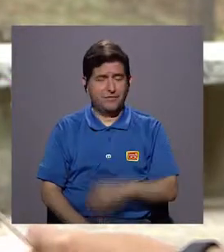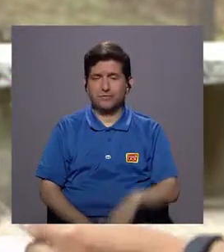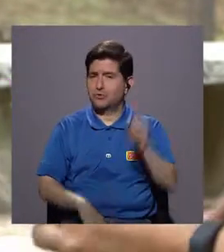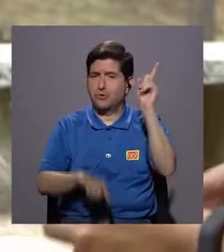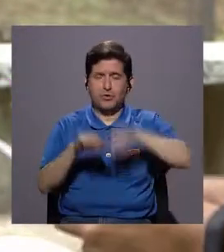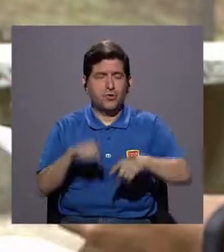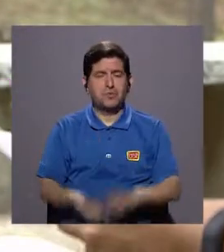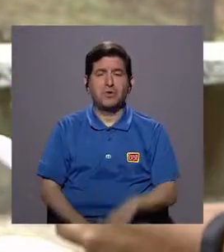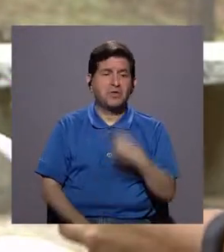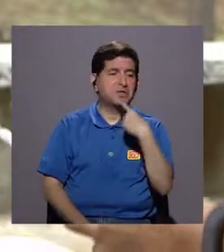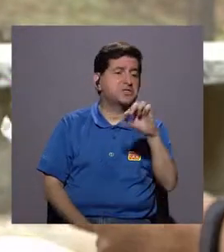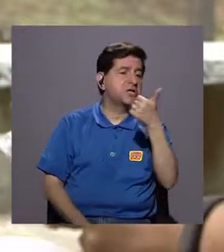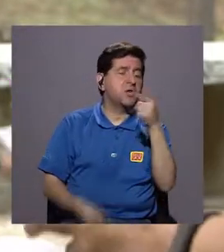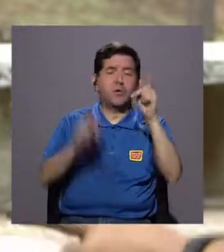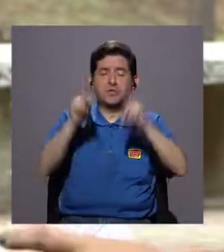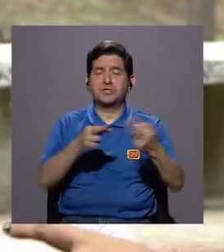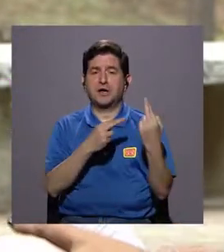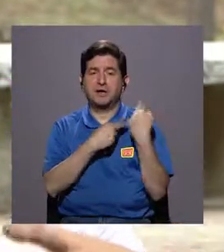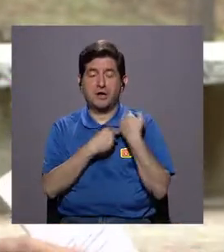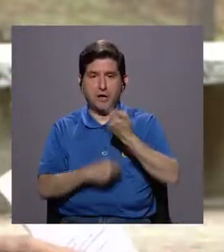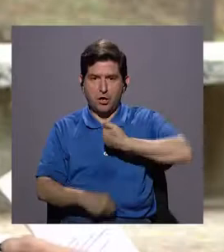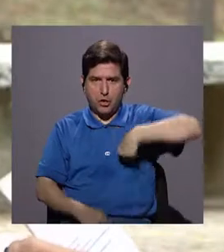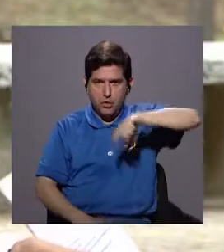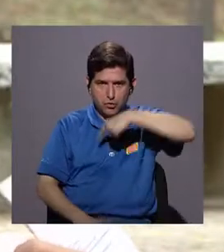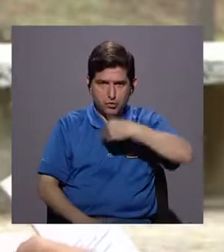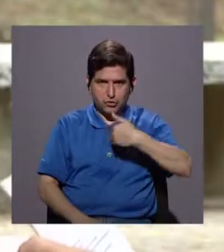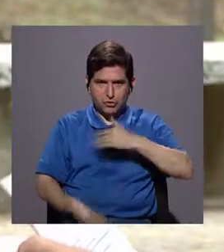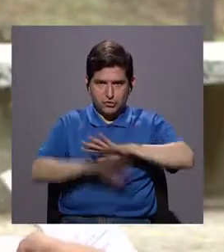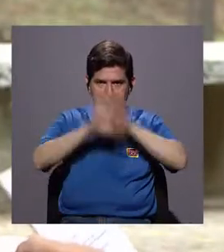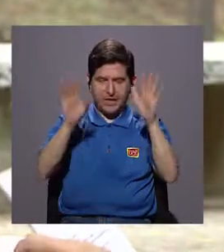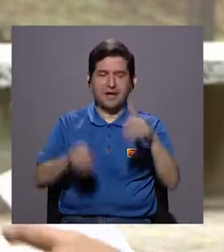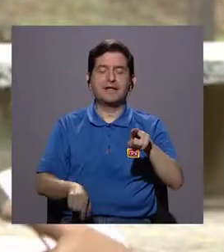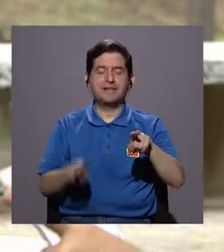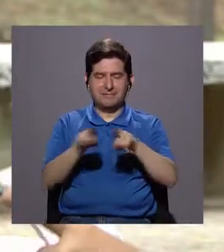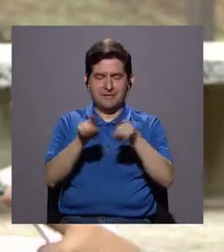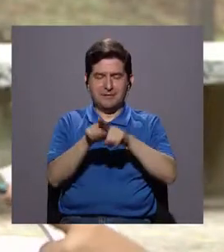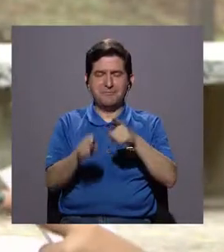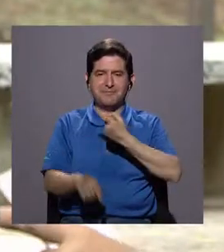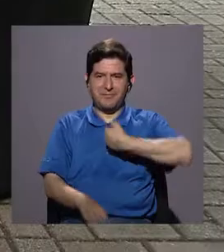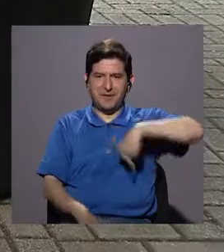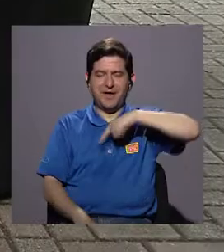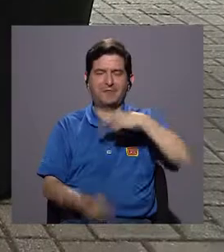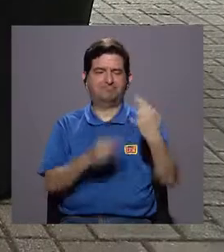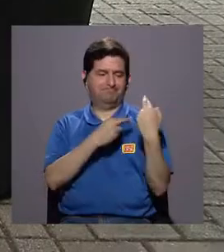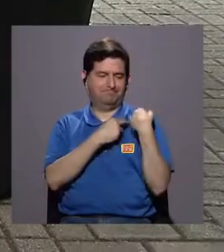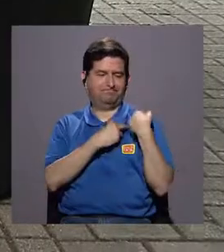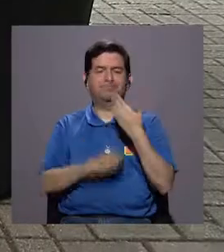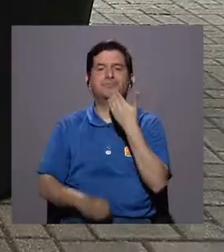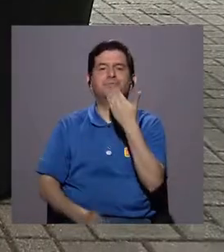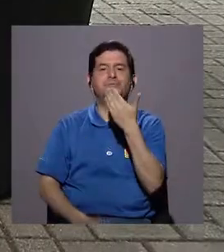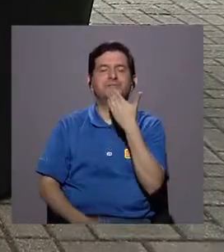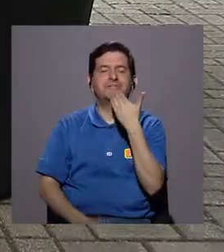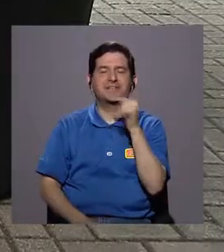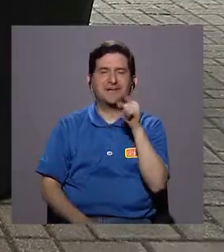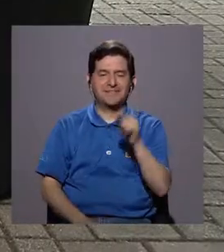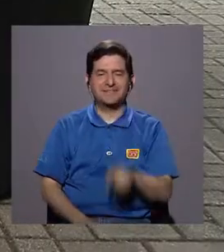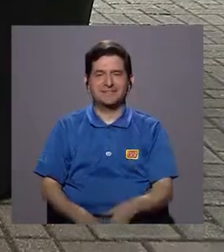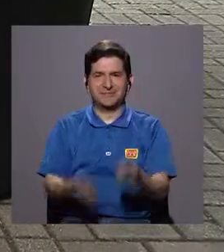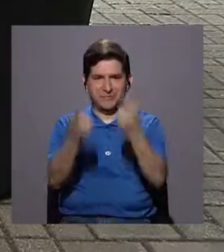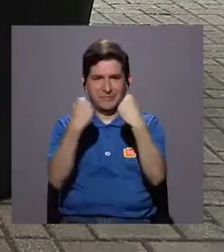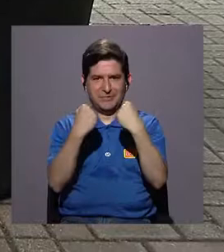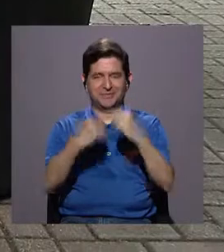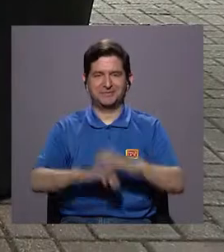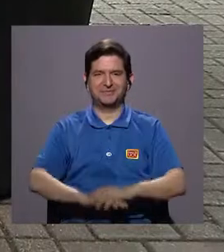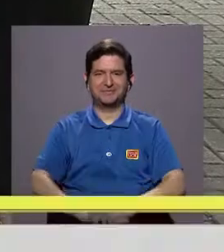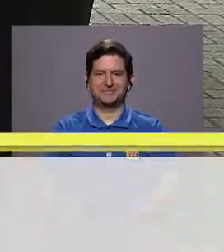no es válido estar achacando a alguien de responsabilidad cuando ya nosotros tenemos claro que es nuestra también. Muchísimas gracias por tu espacio, Cintia.